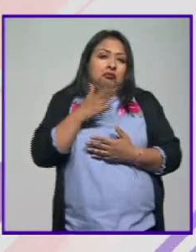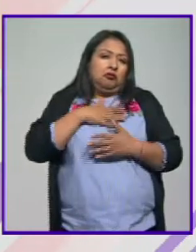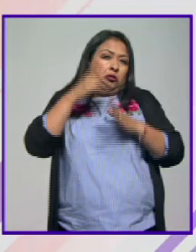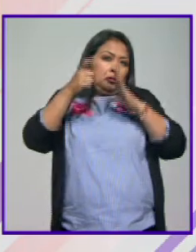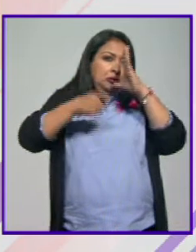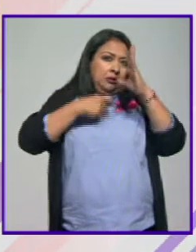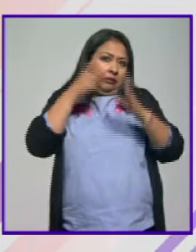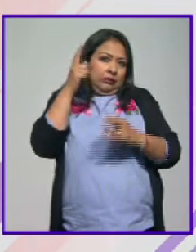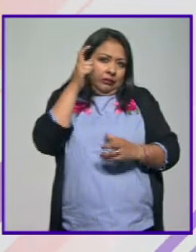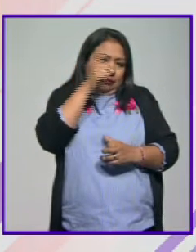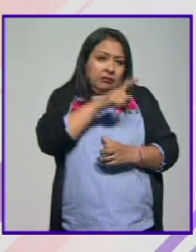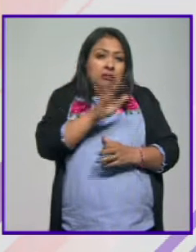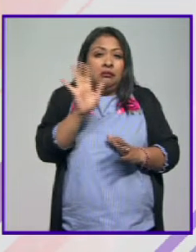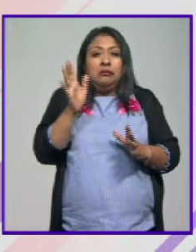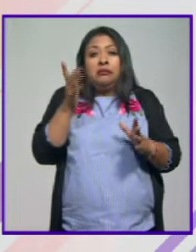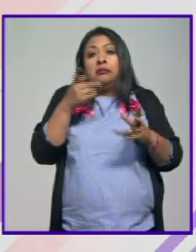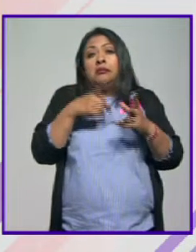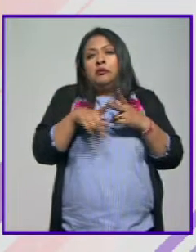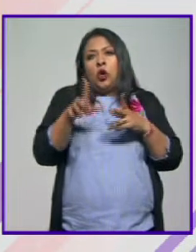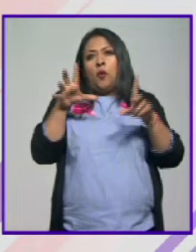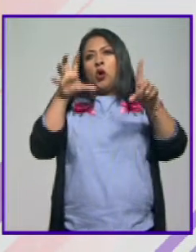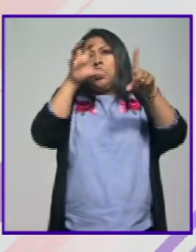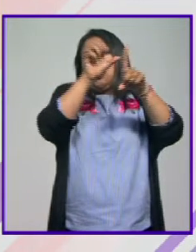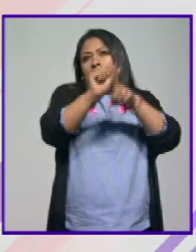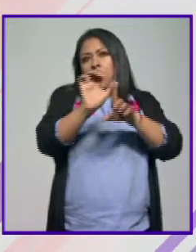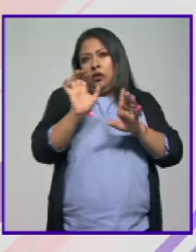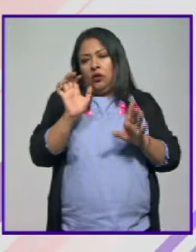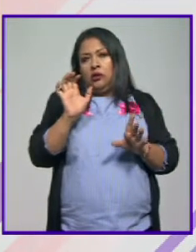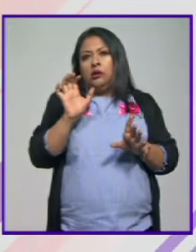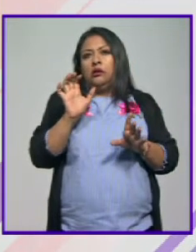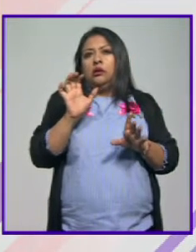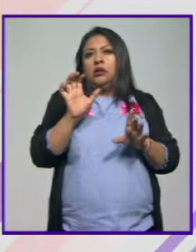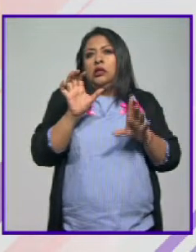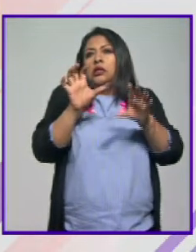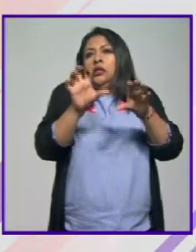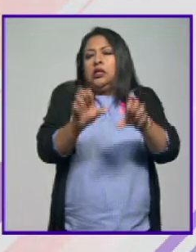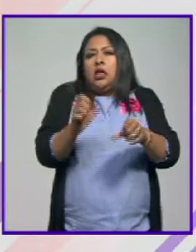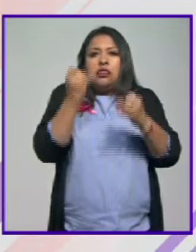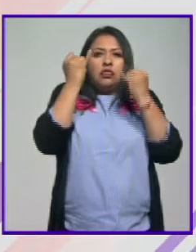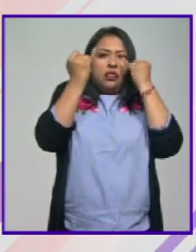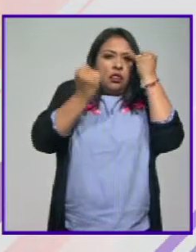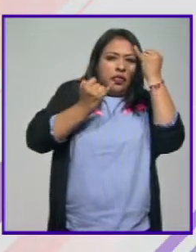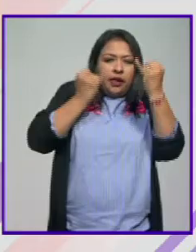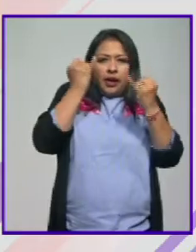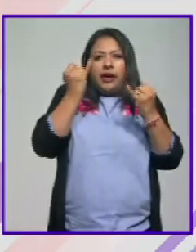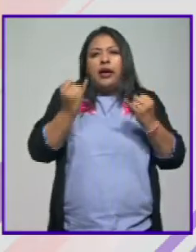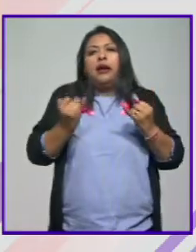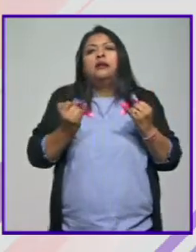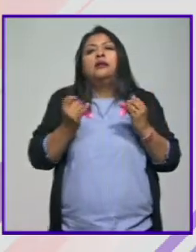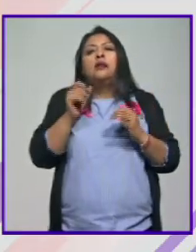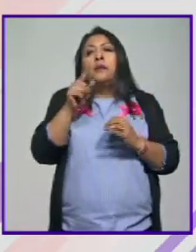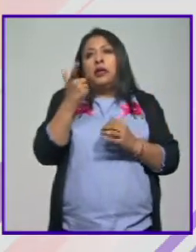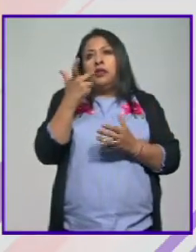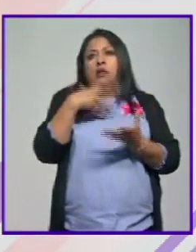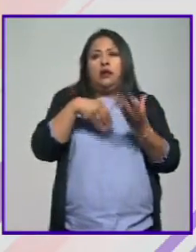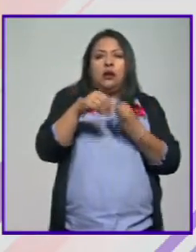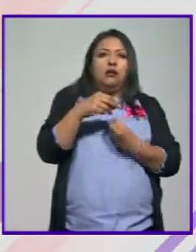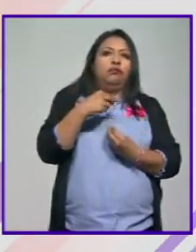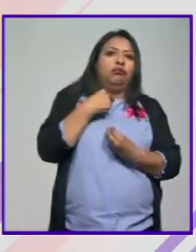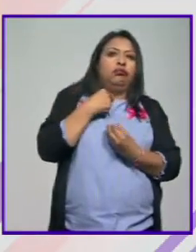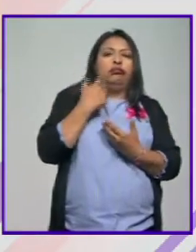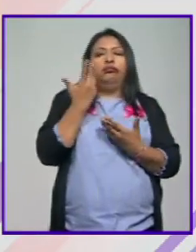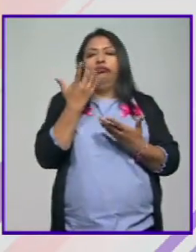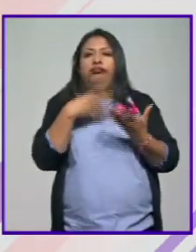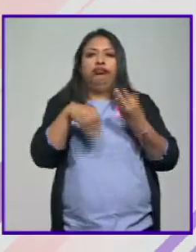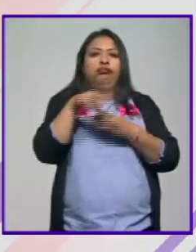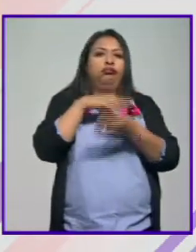hacer cine pues son meterte retos ¿no? este retos creativos retos este también económicos este o